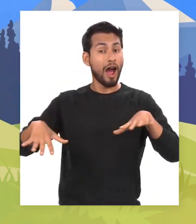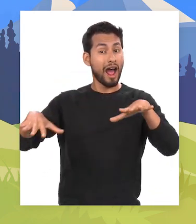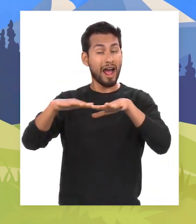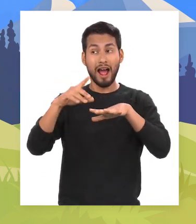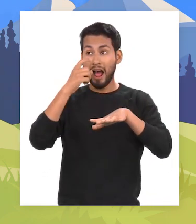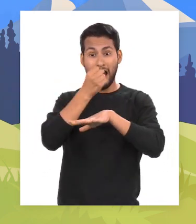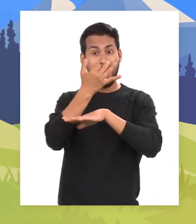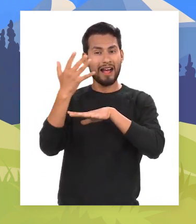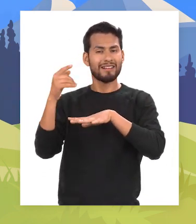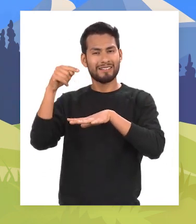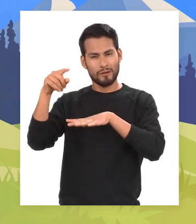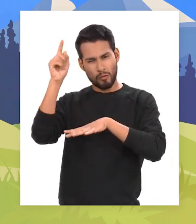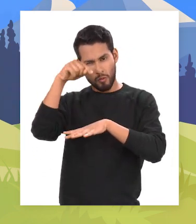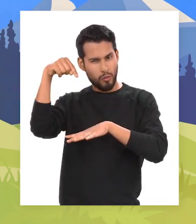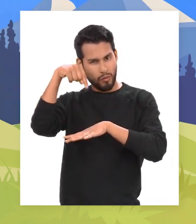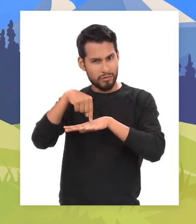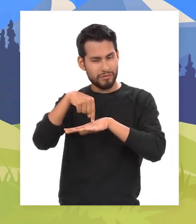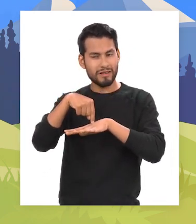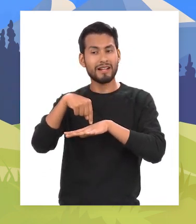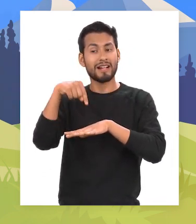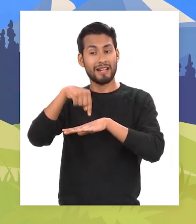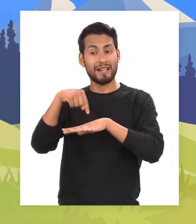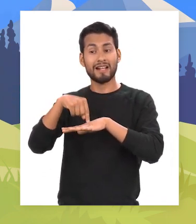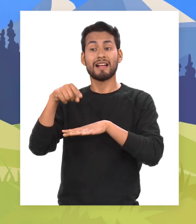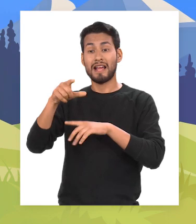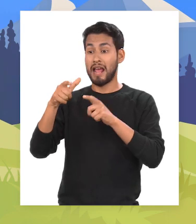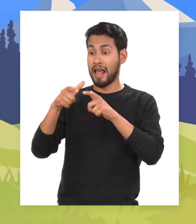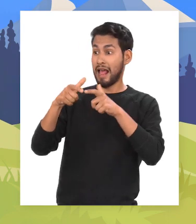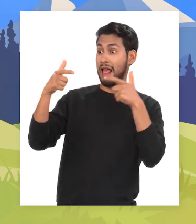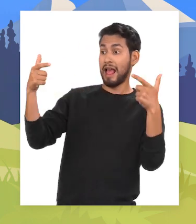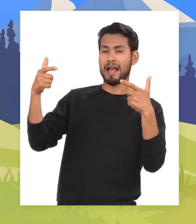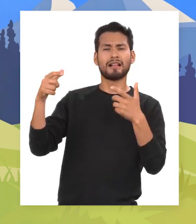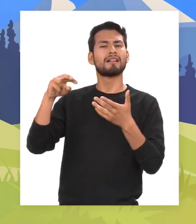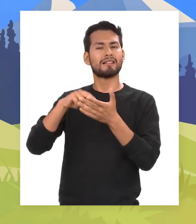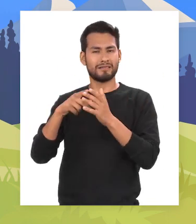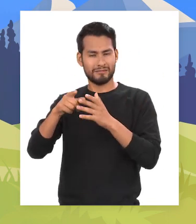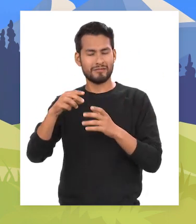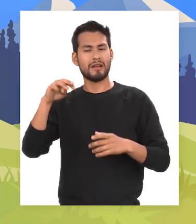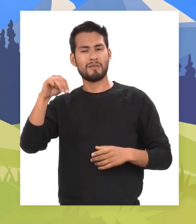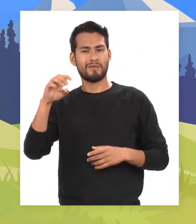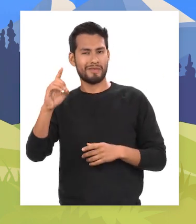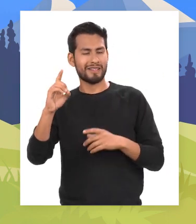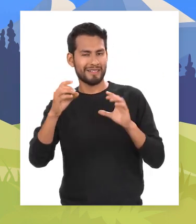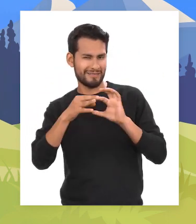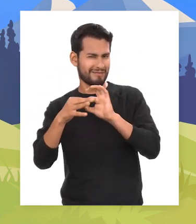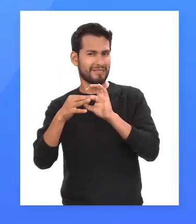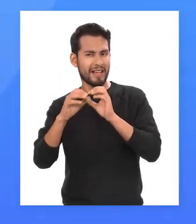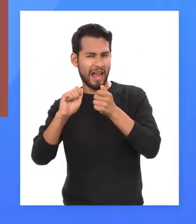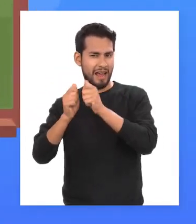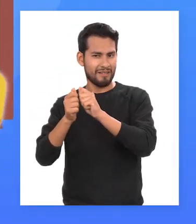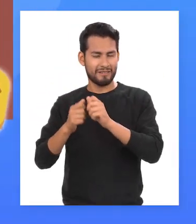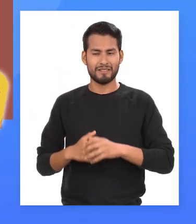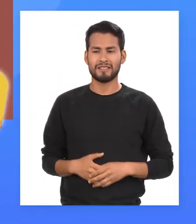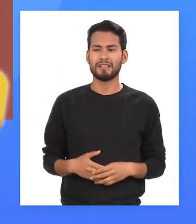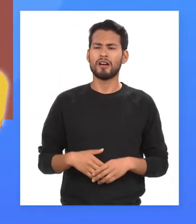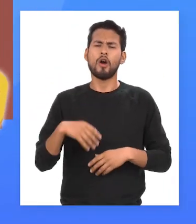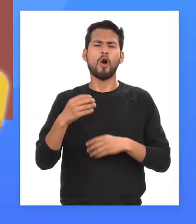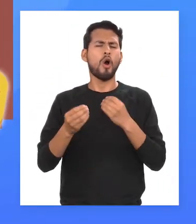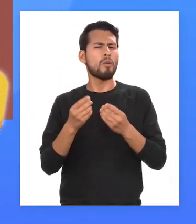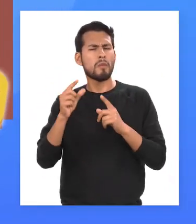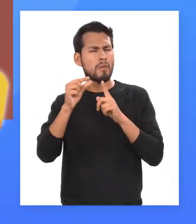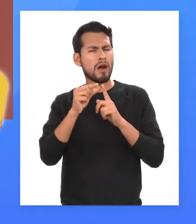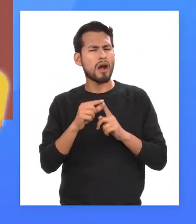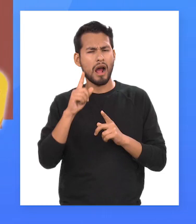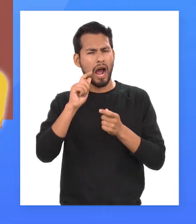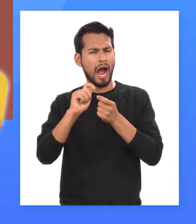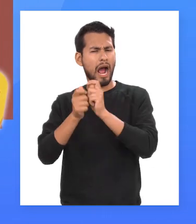el núcleo del sujeto. Entonces, el e inmenso son los modificadores directos. ¿Qué tipo de palabras funcionan